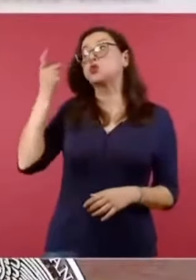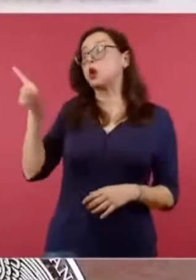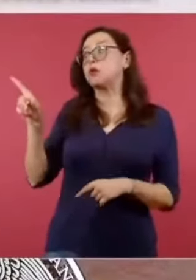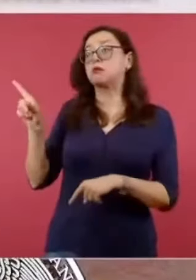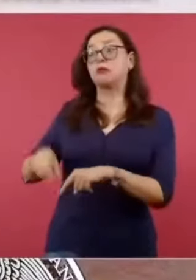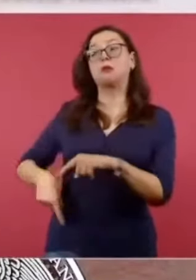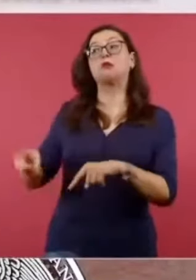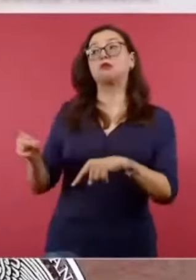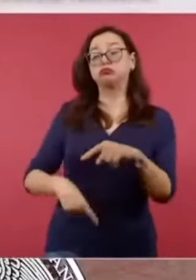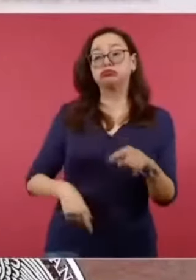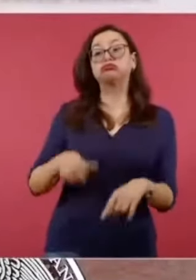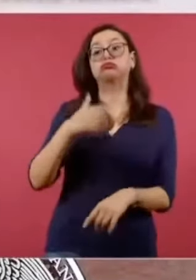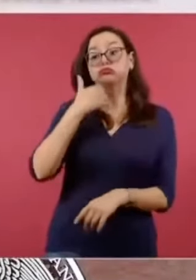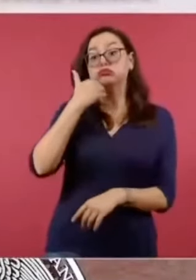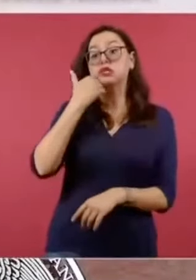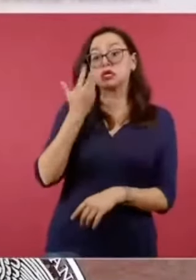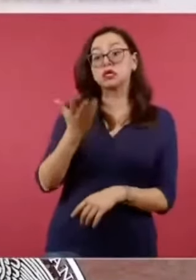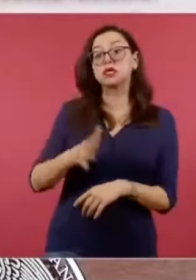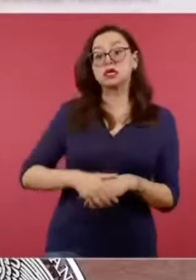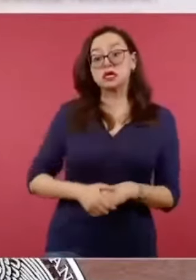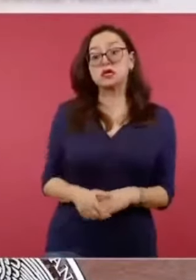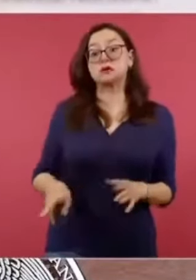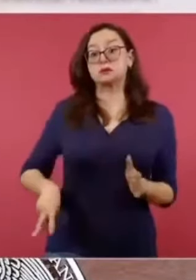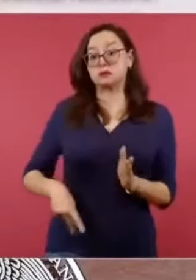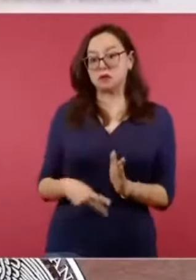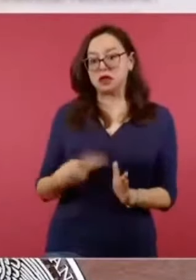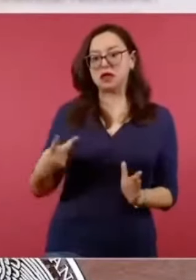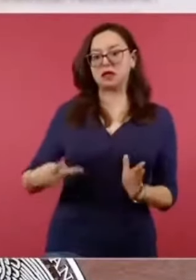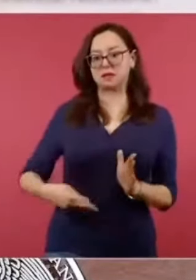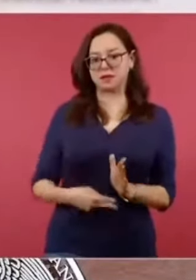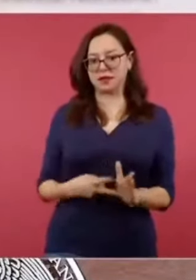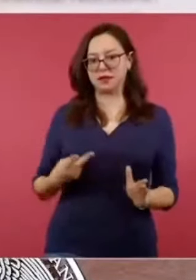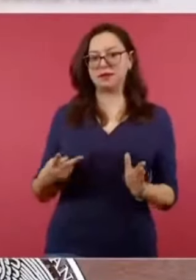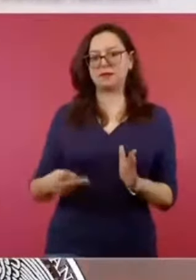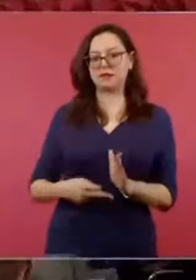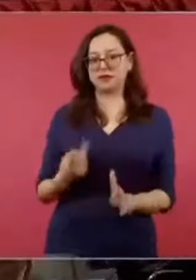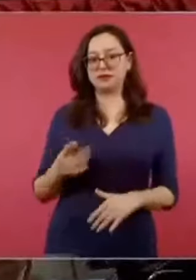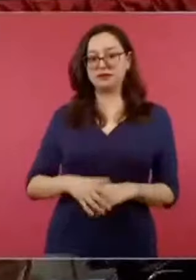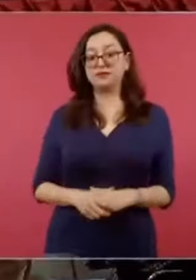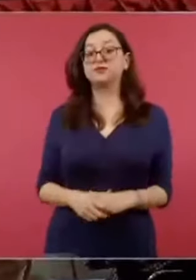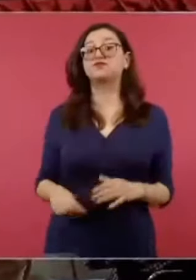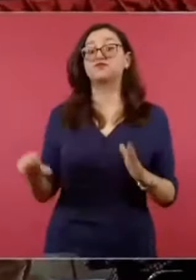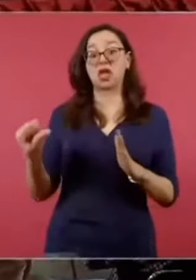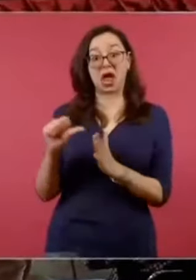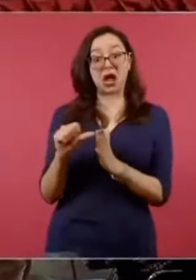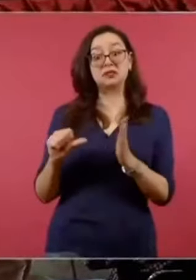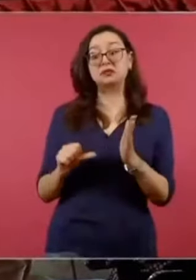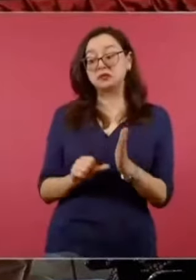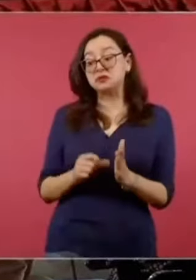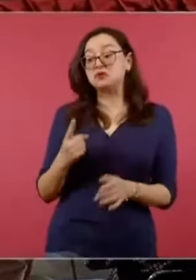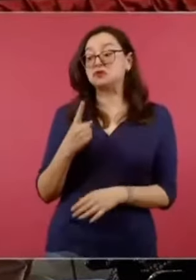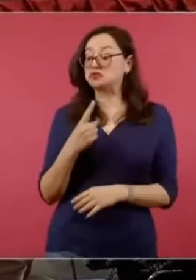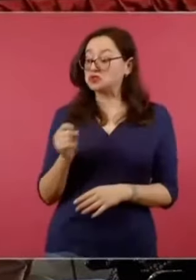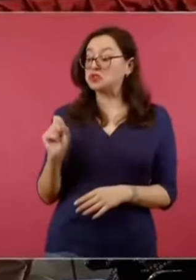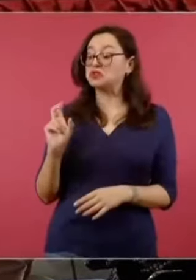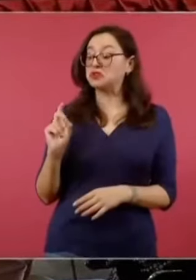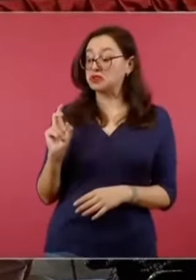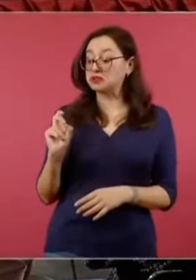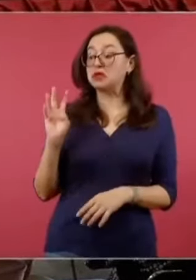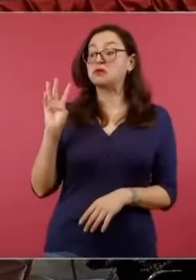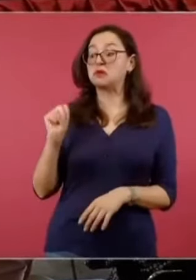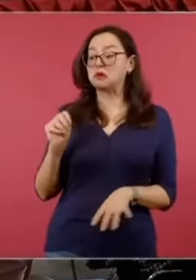desinformación repitió el mismo argumento, que se reformaría un artículo que no existe en la Constitución.